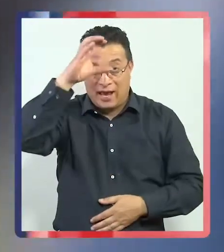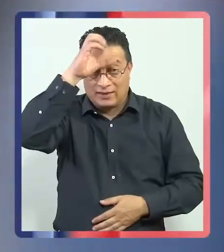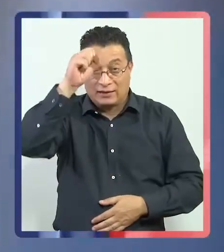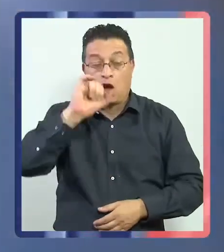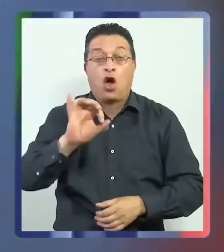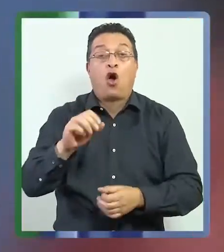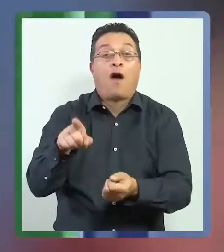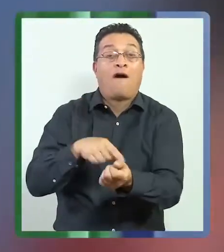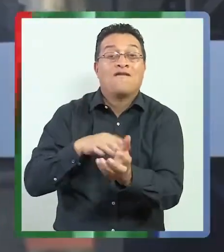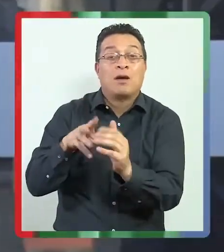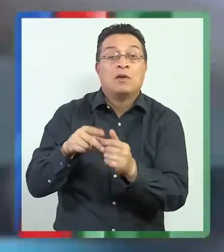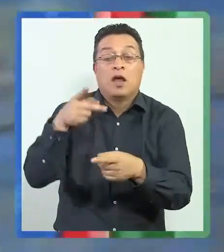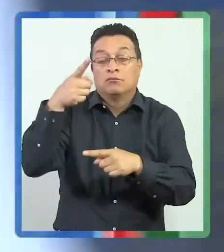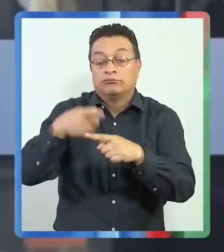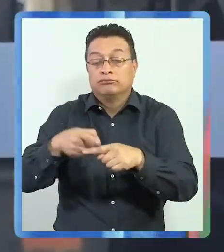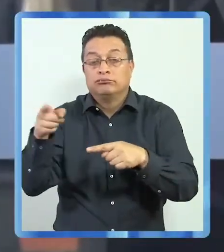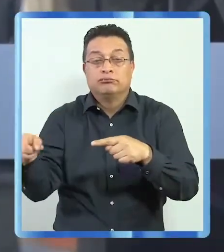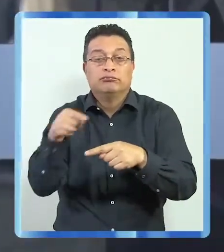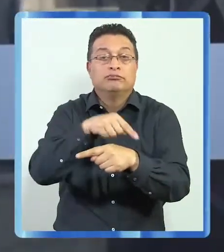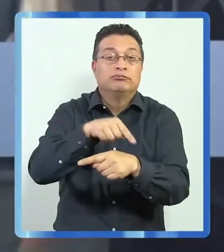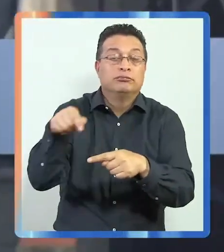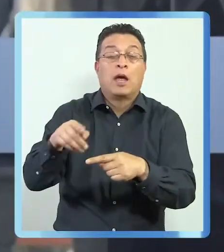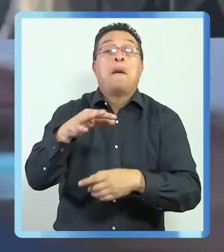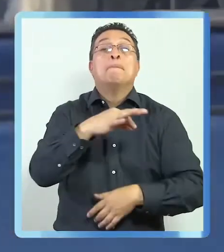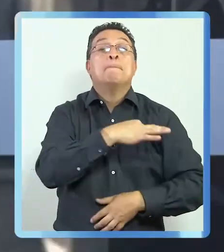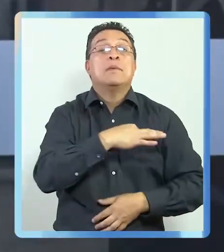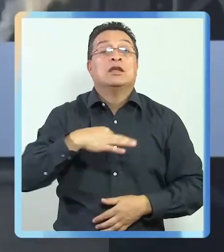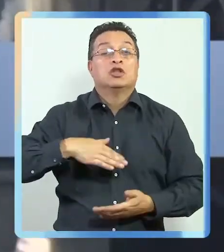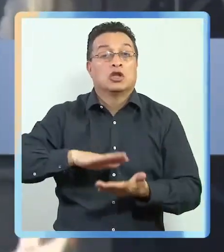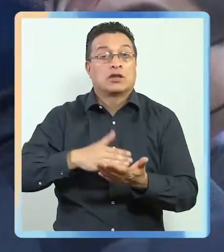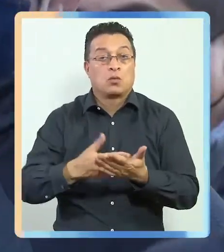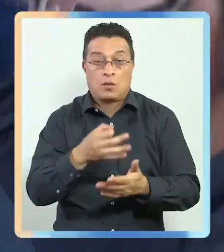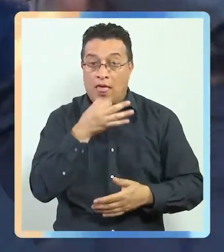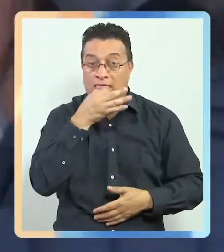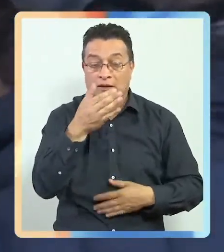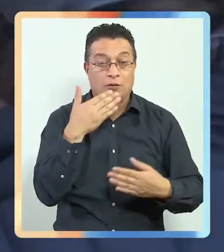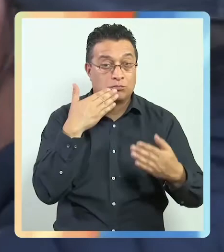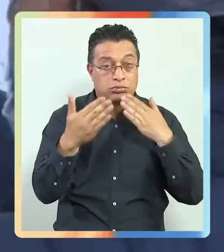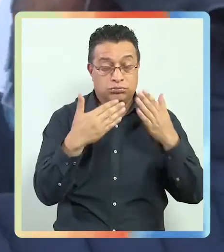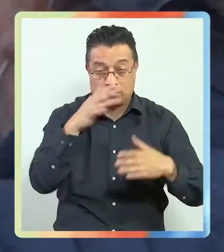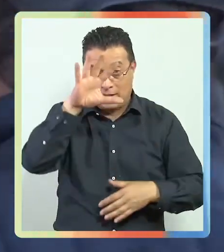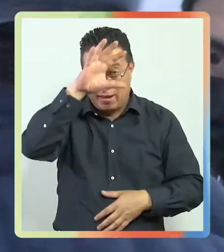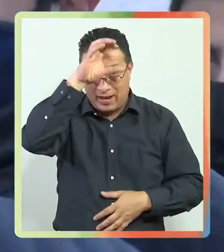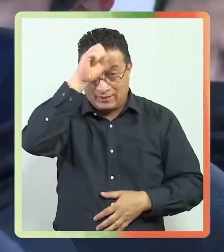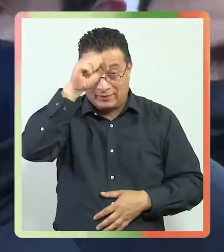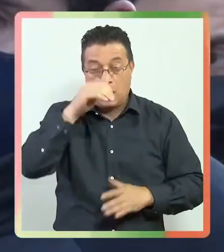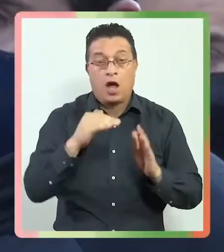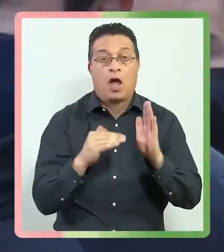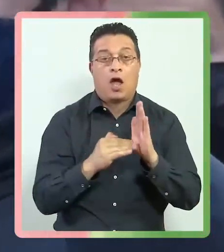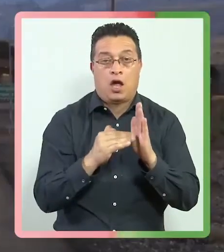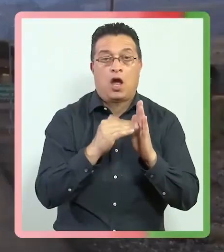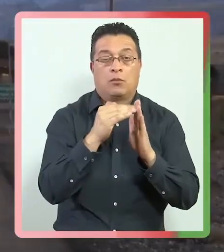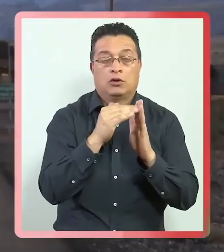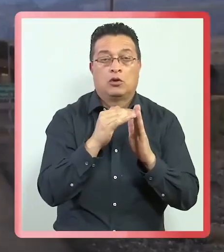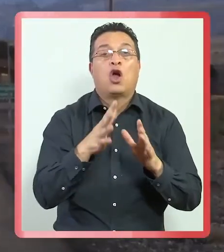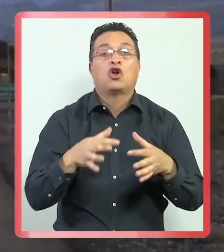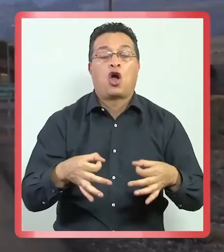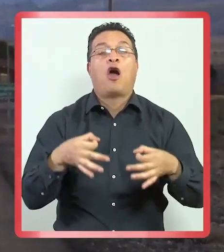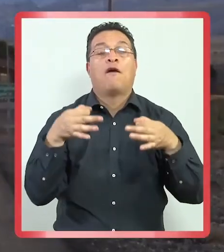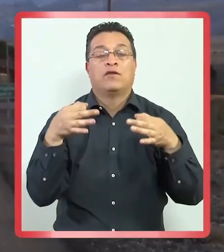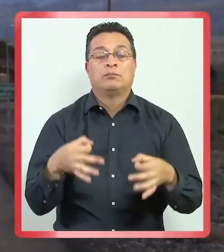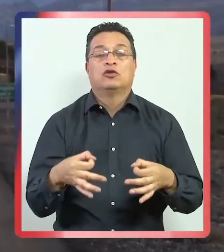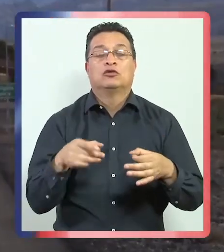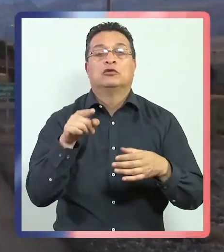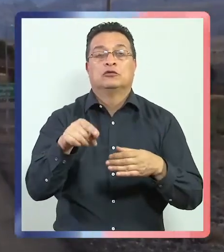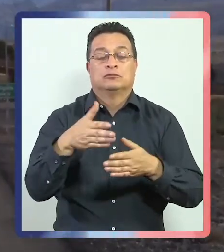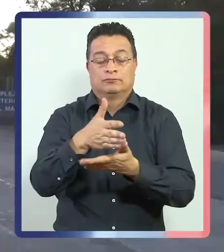las familias binacionales, el ministro de Salud señaló que los contagios en Argentina están en aumento y confirmó que los pasos